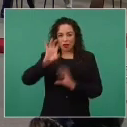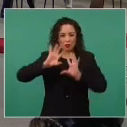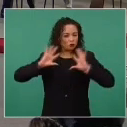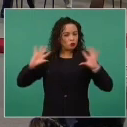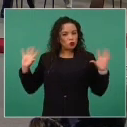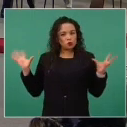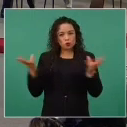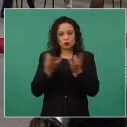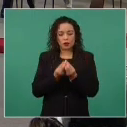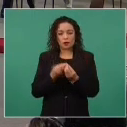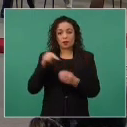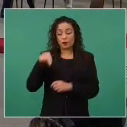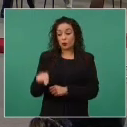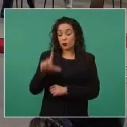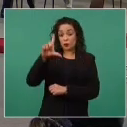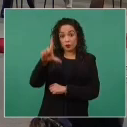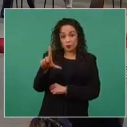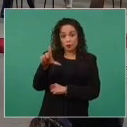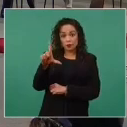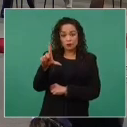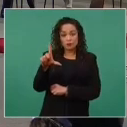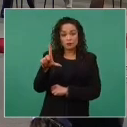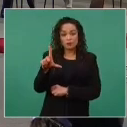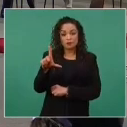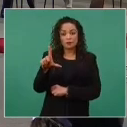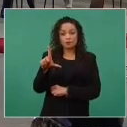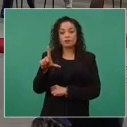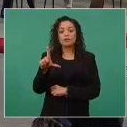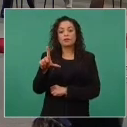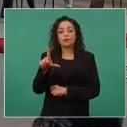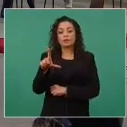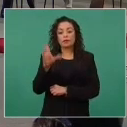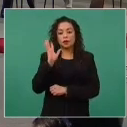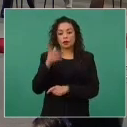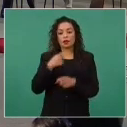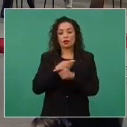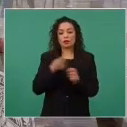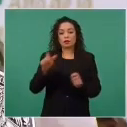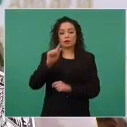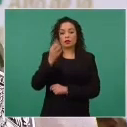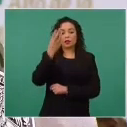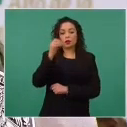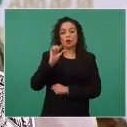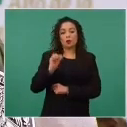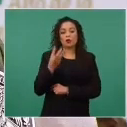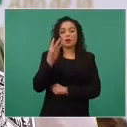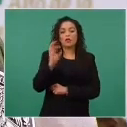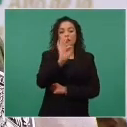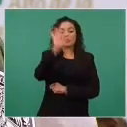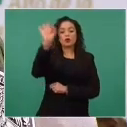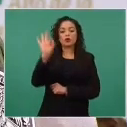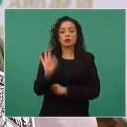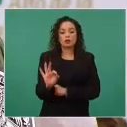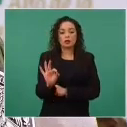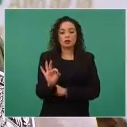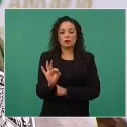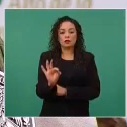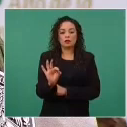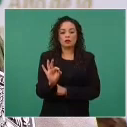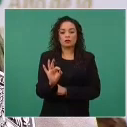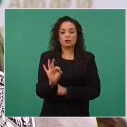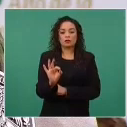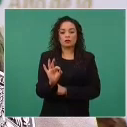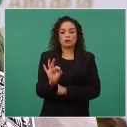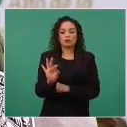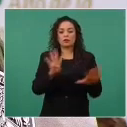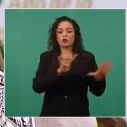En Nuevo León hemos distribuido el 79.3 por ciento, que son